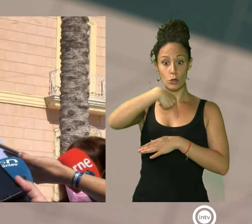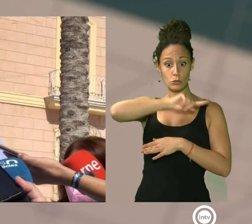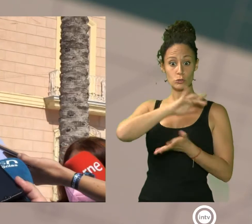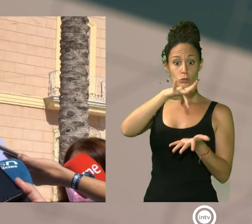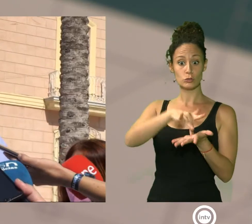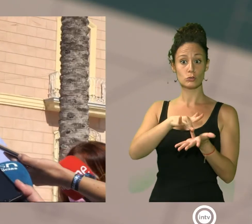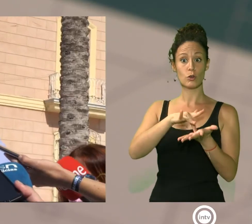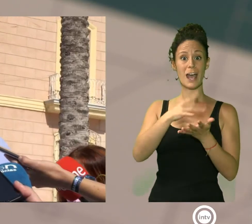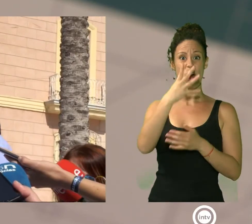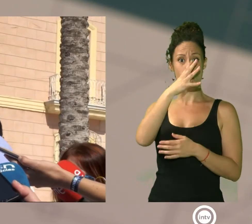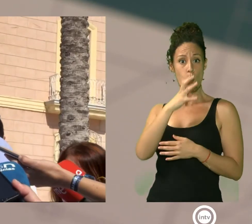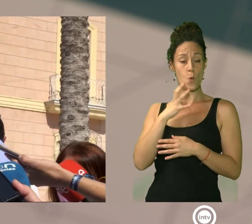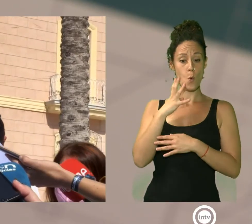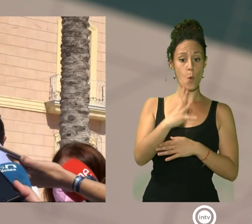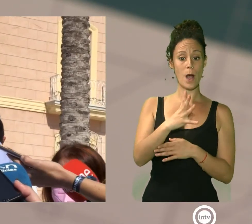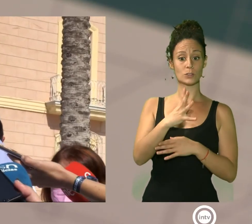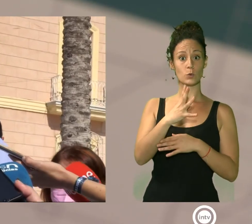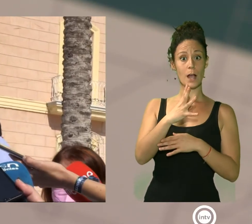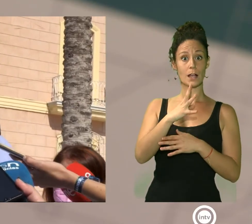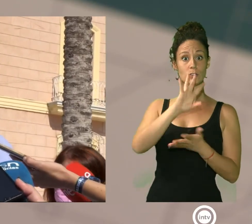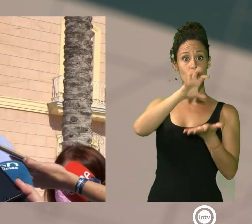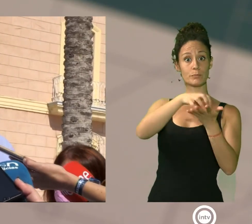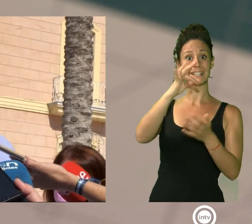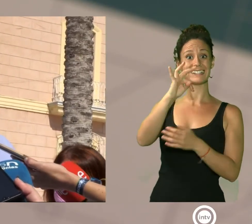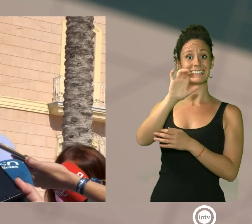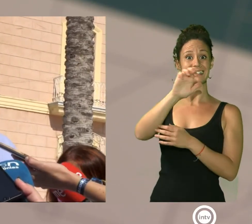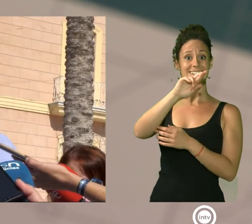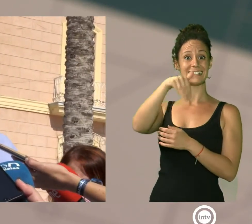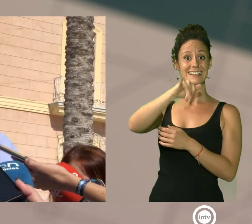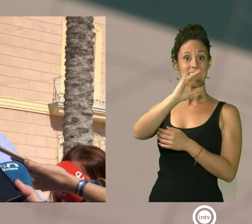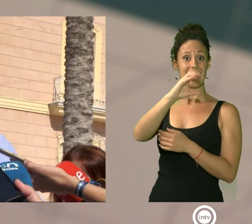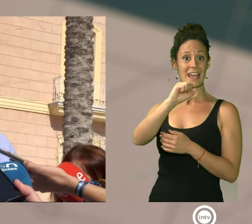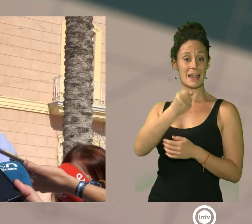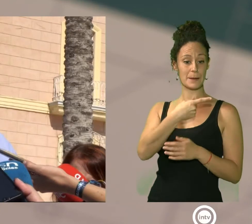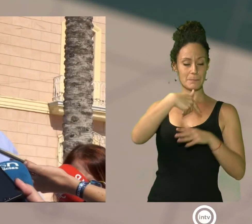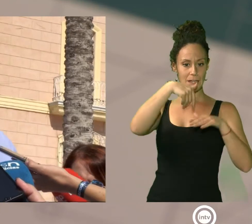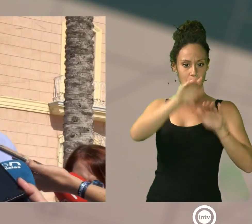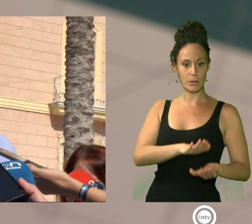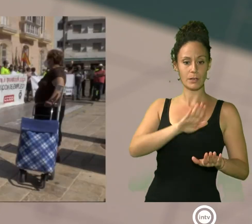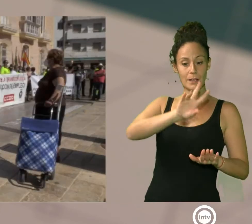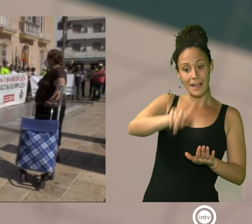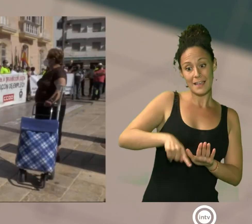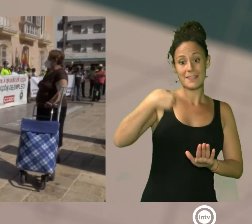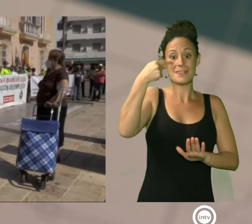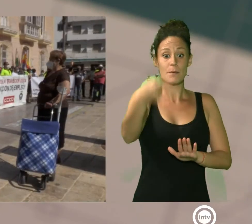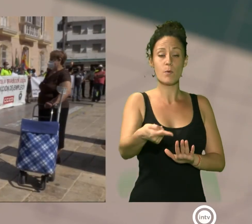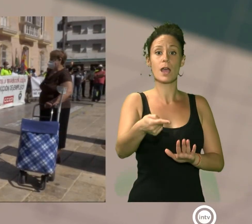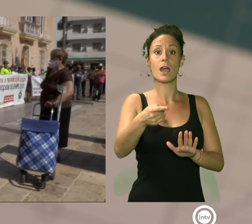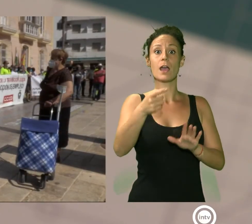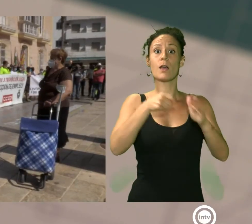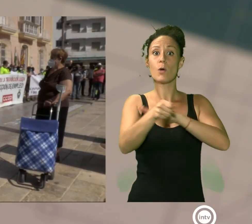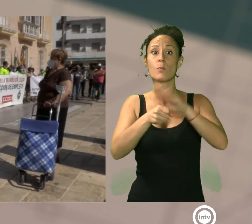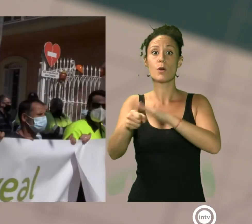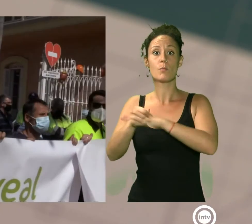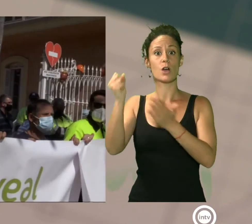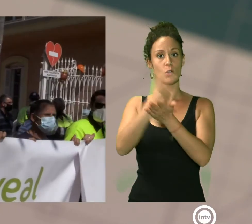ser unos cuatro años, y la instalación de los nuevos proyectos. ¿Con qué interés? Con el interés de que no se pierda ningún empleo. Según fuentes de los sindicatos,